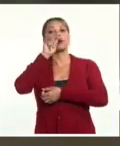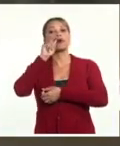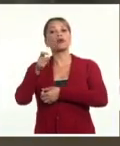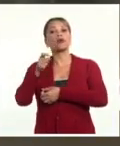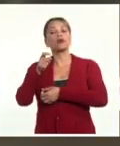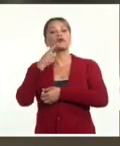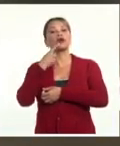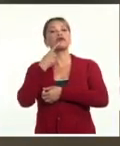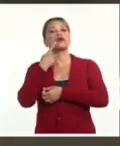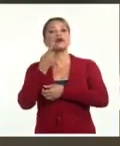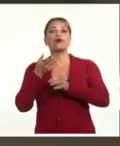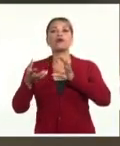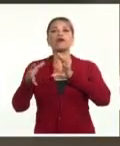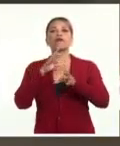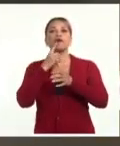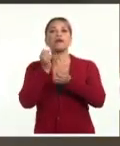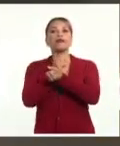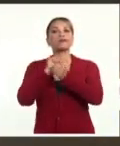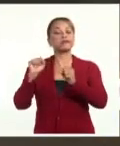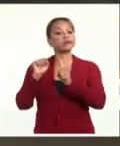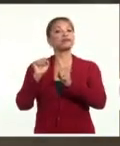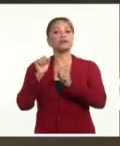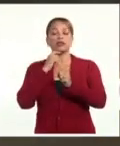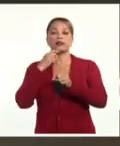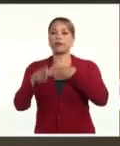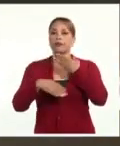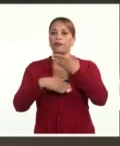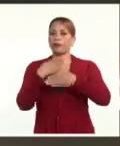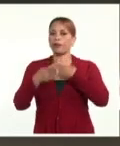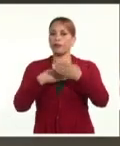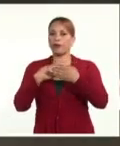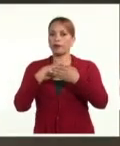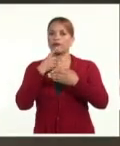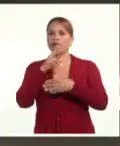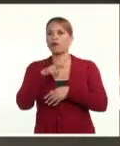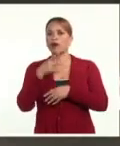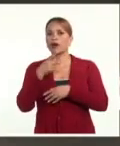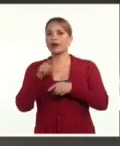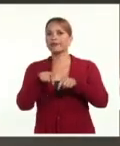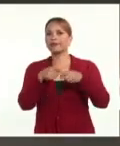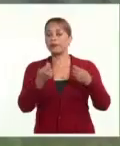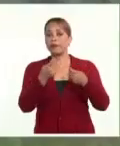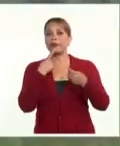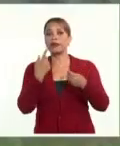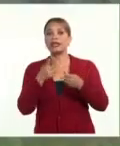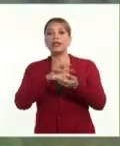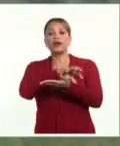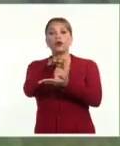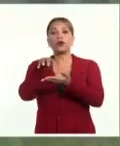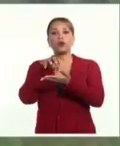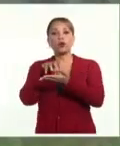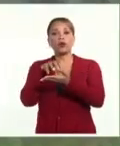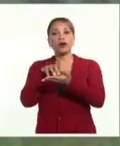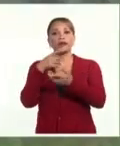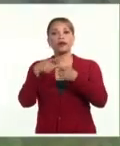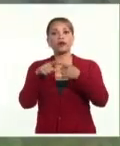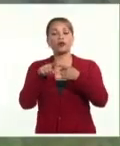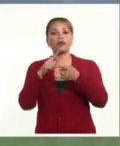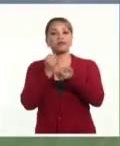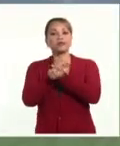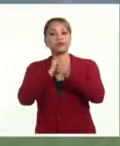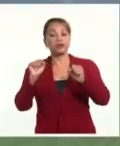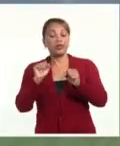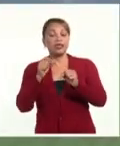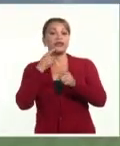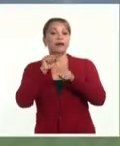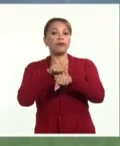generar una fuga de radiación. Buscan romper la integridad del depósito de residuos nucleares y poner al reactor